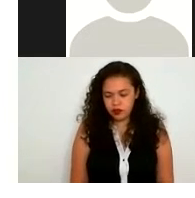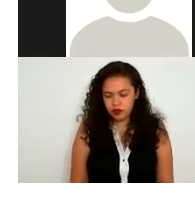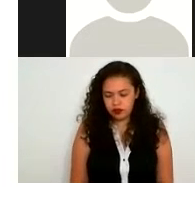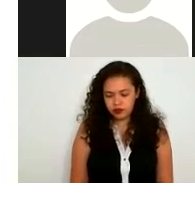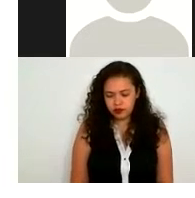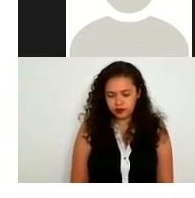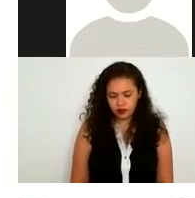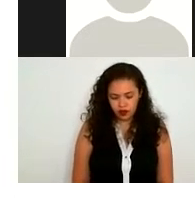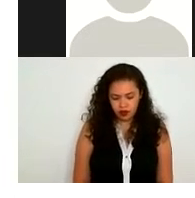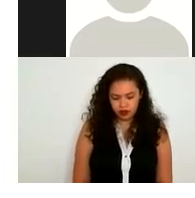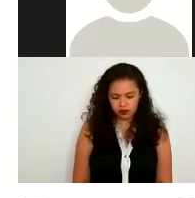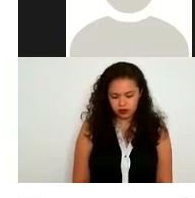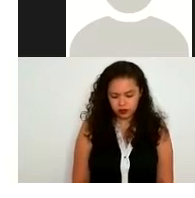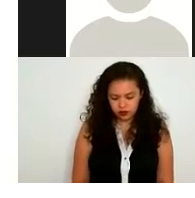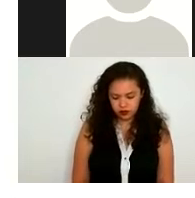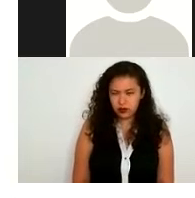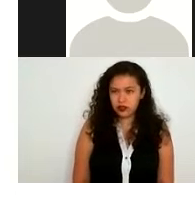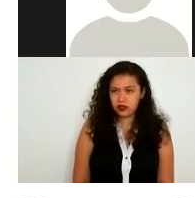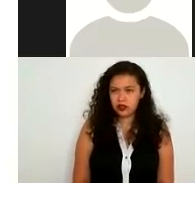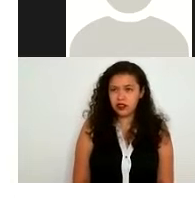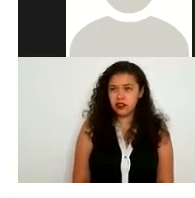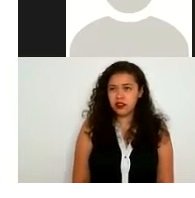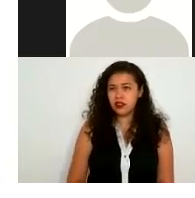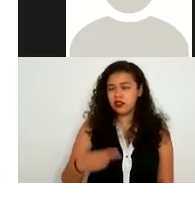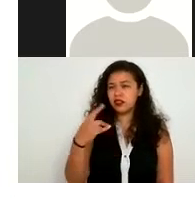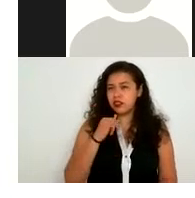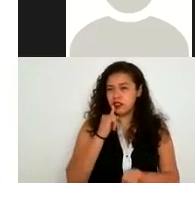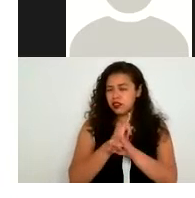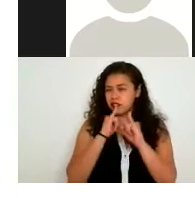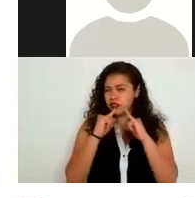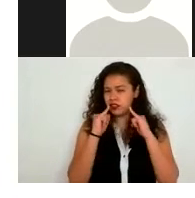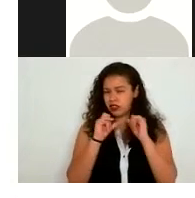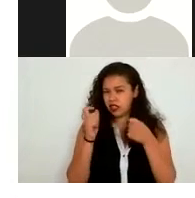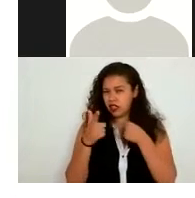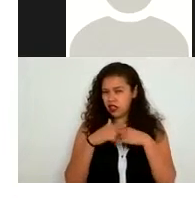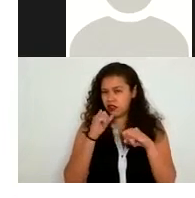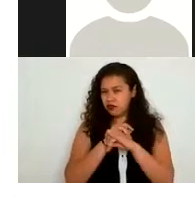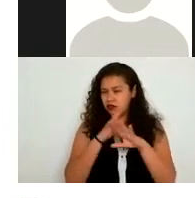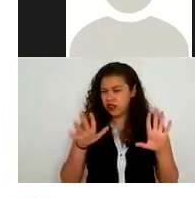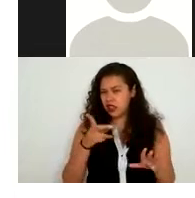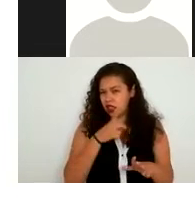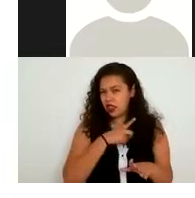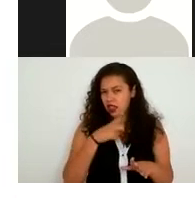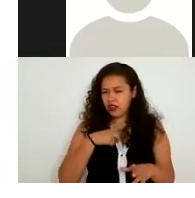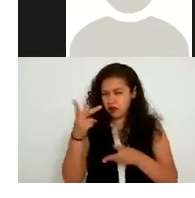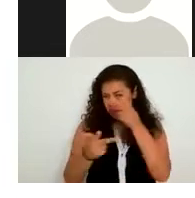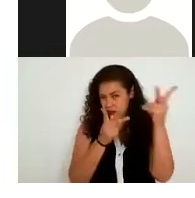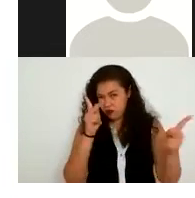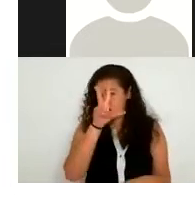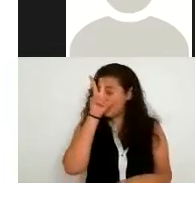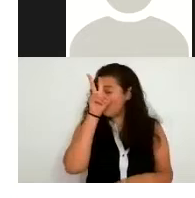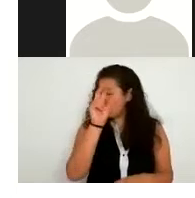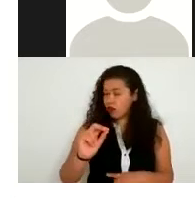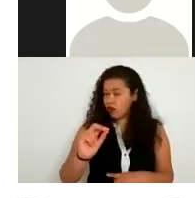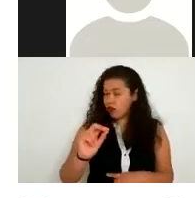datos ustedes identifican en sus instituciones algún dato que consideren que no se deba de recabar algún dato personal